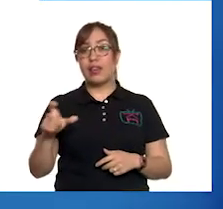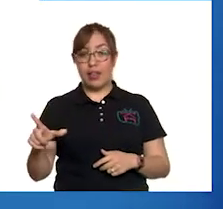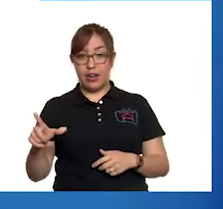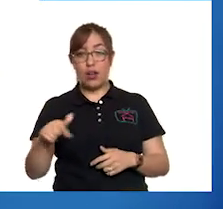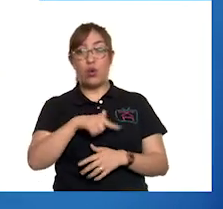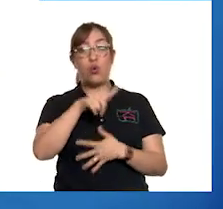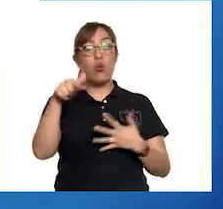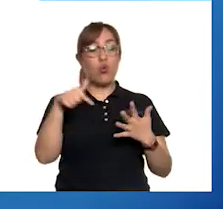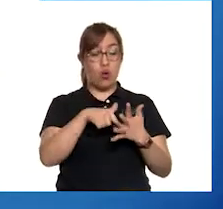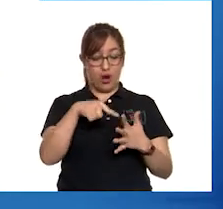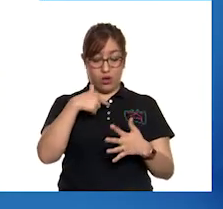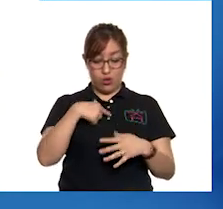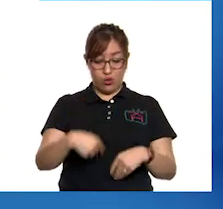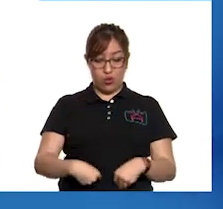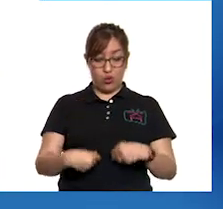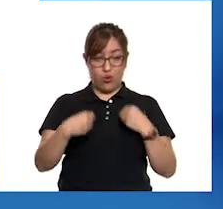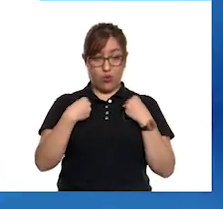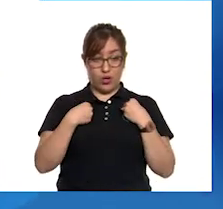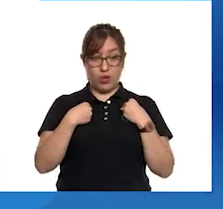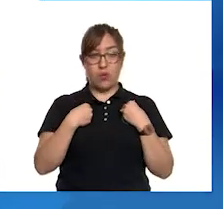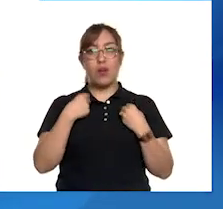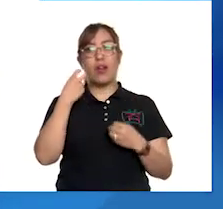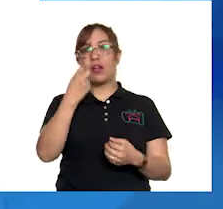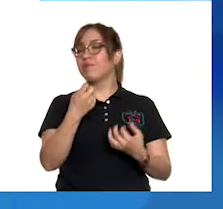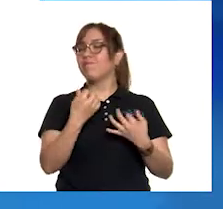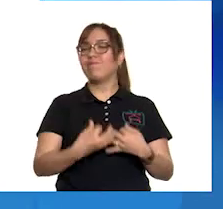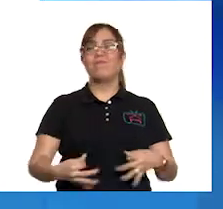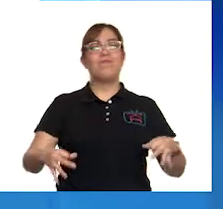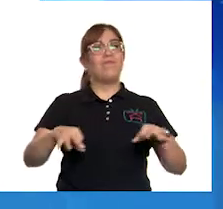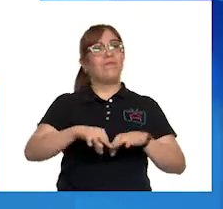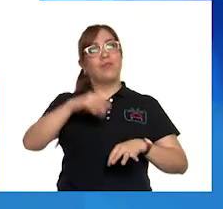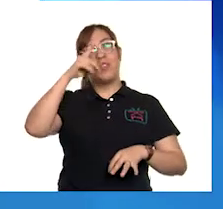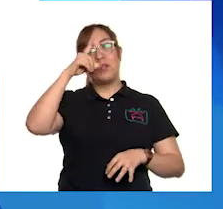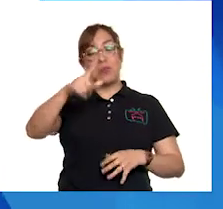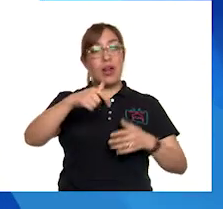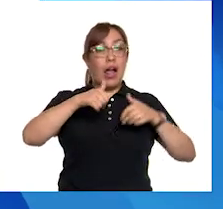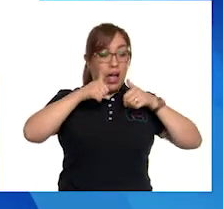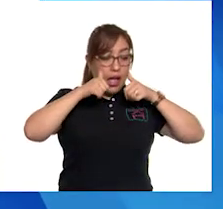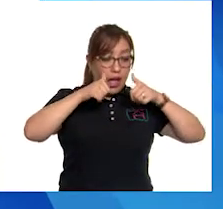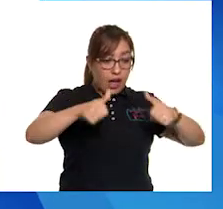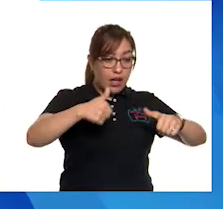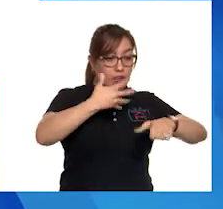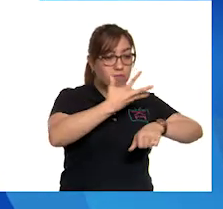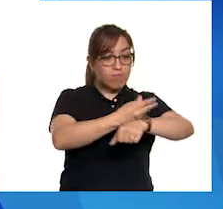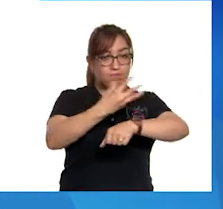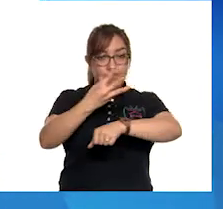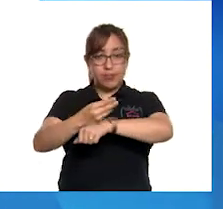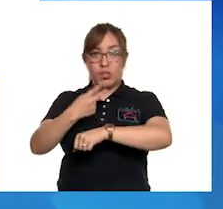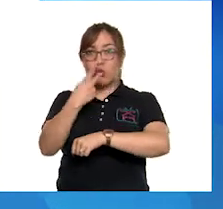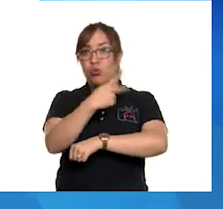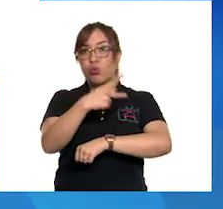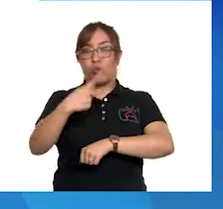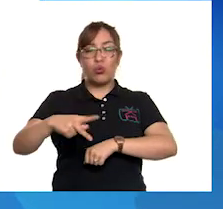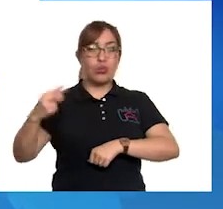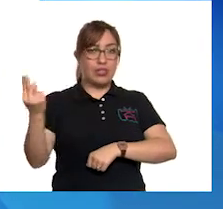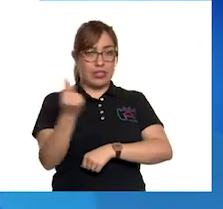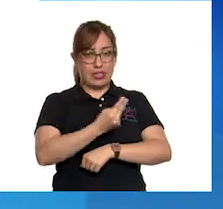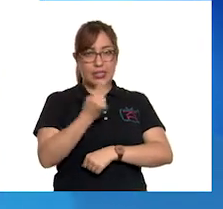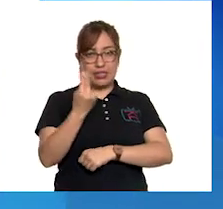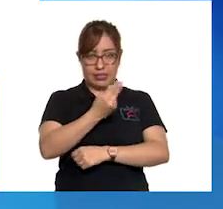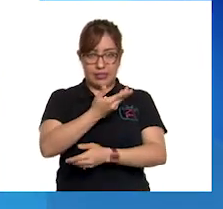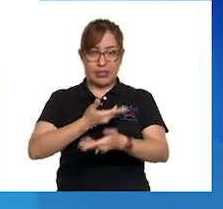donde vivo es muy importante para atender las necesidades comunes. Sí.